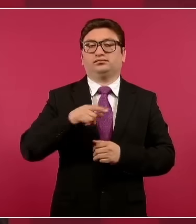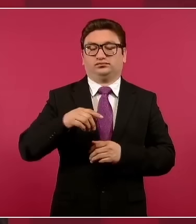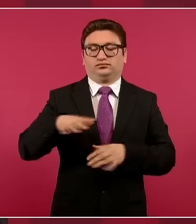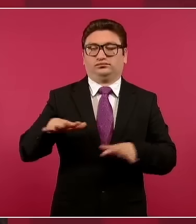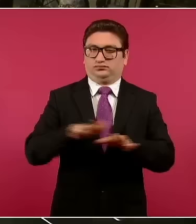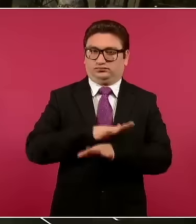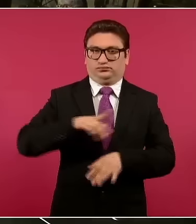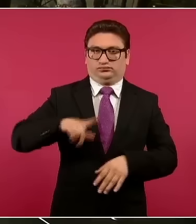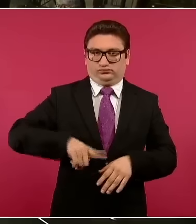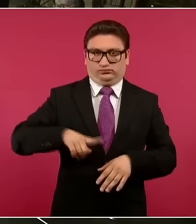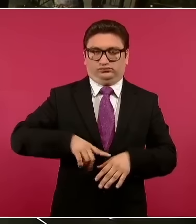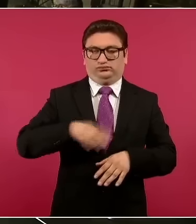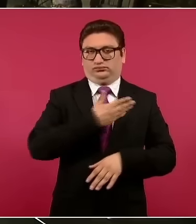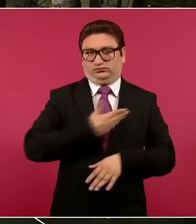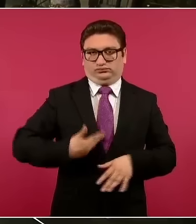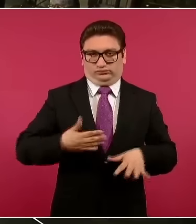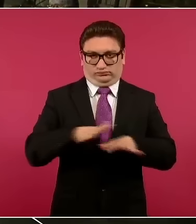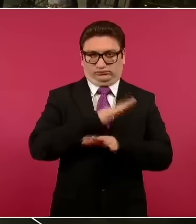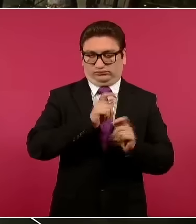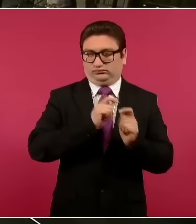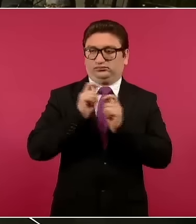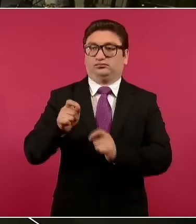financieras. Entonces,